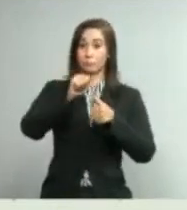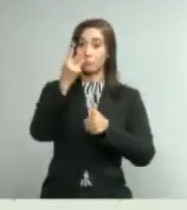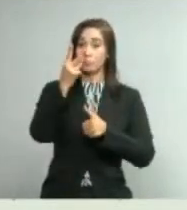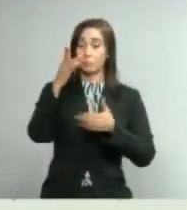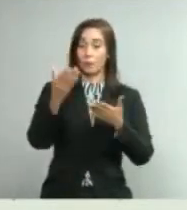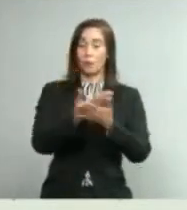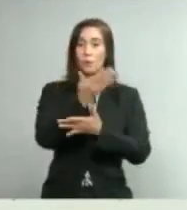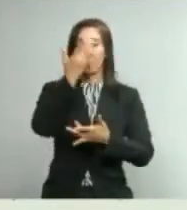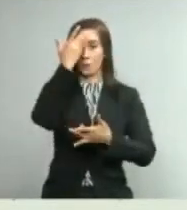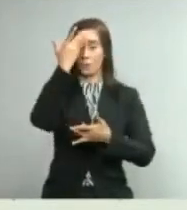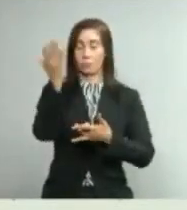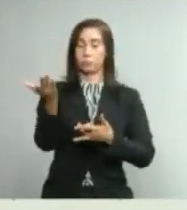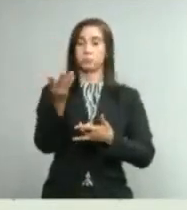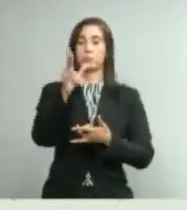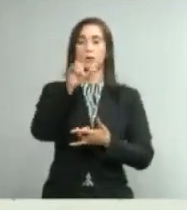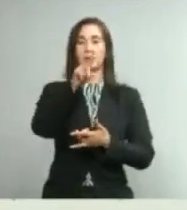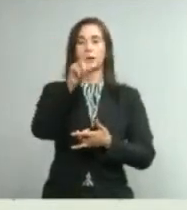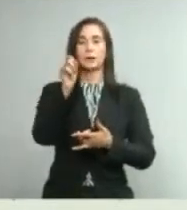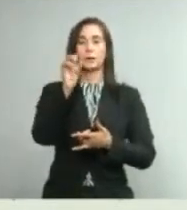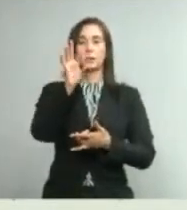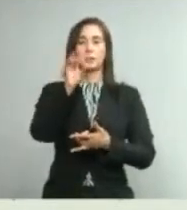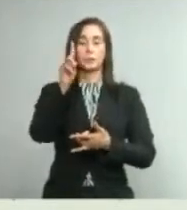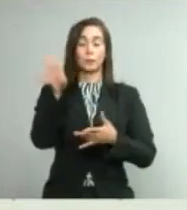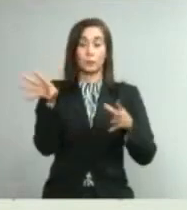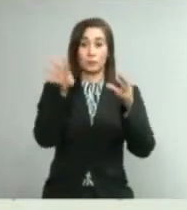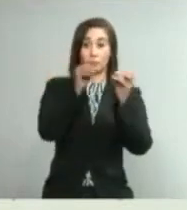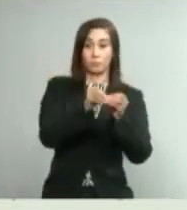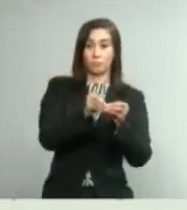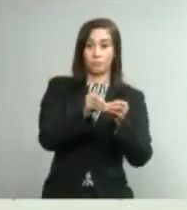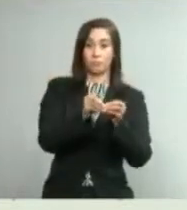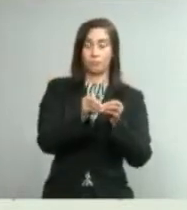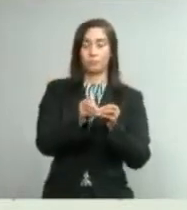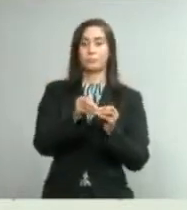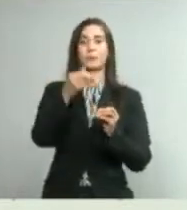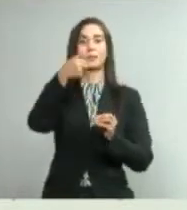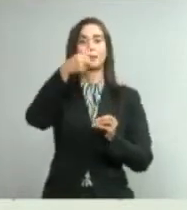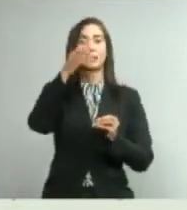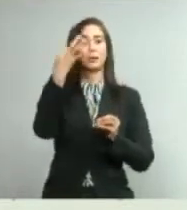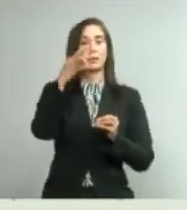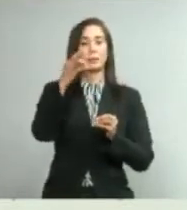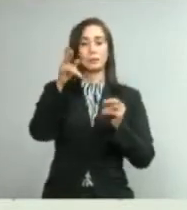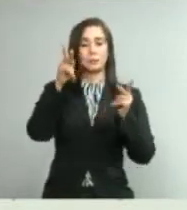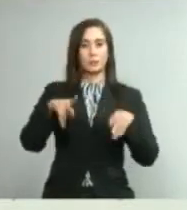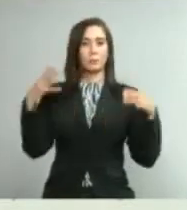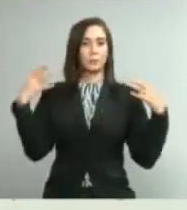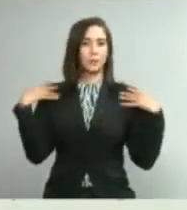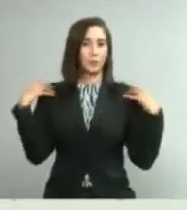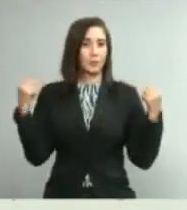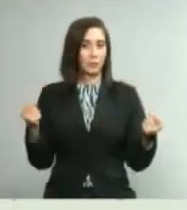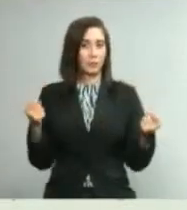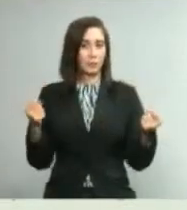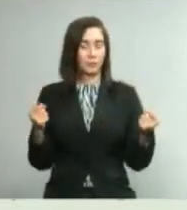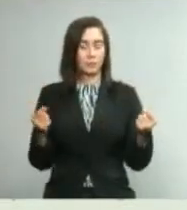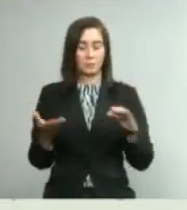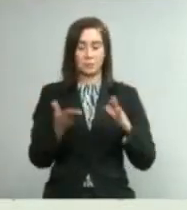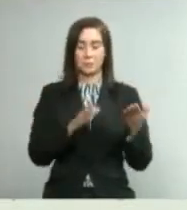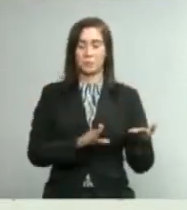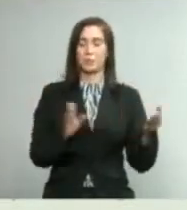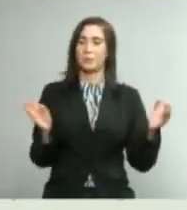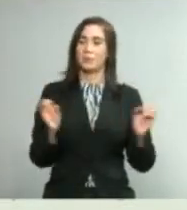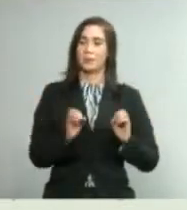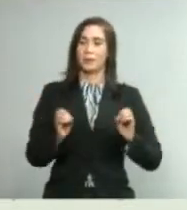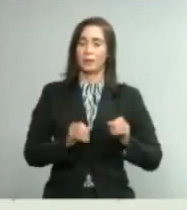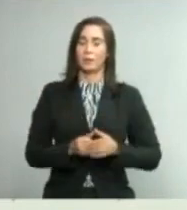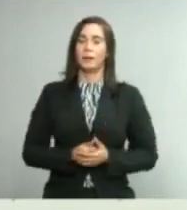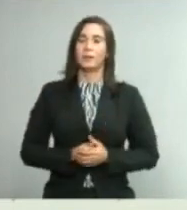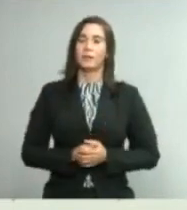nuevos confirmados, 191 acumulados, 19 recuperados, cero fallecimientos.